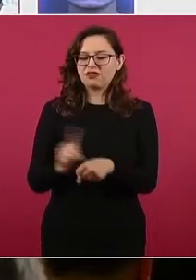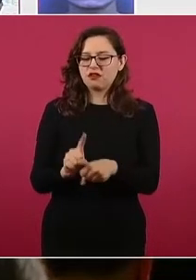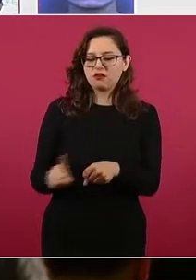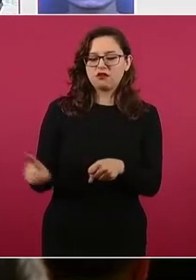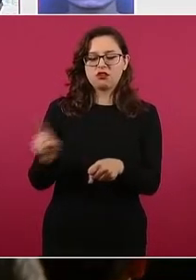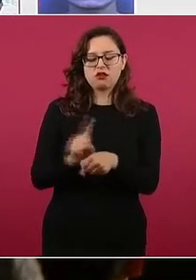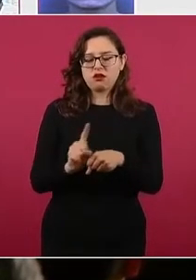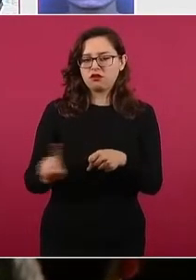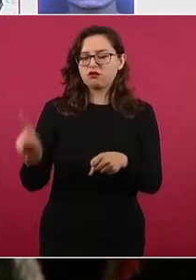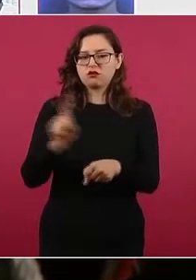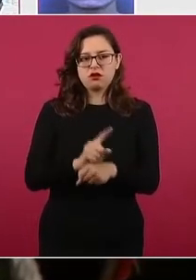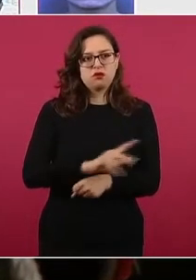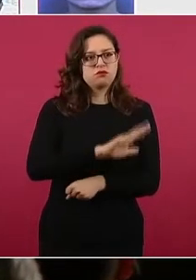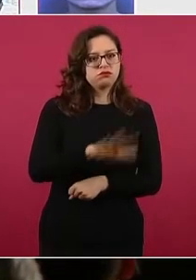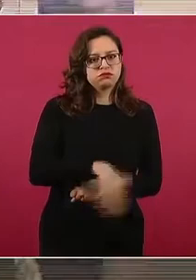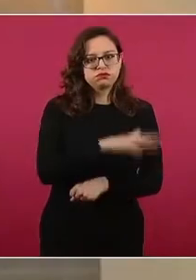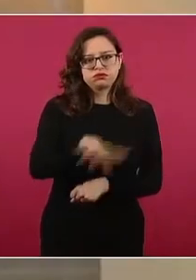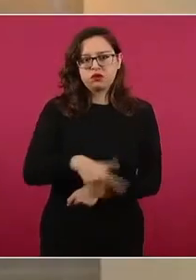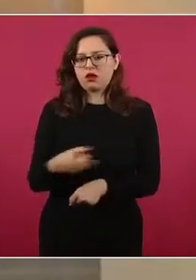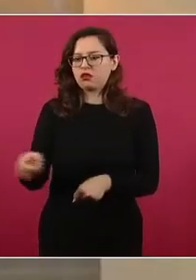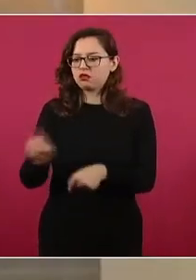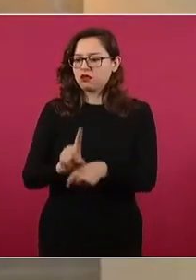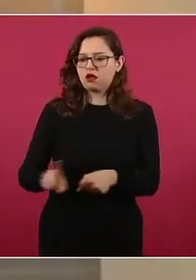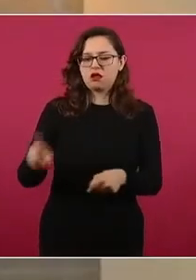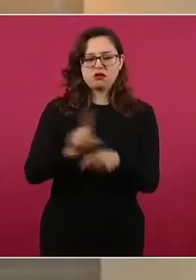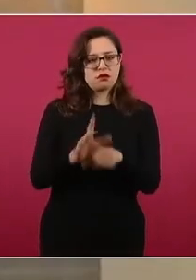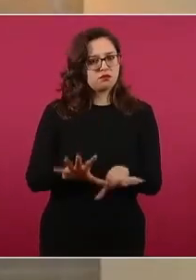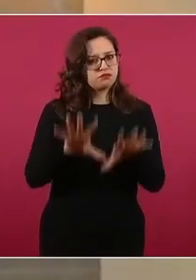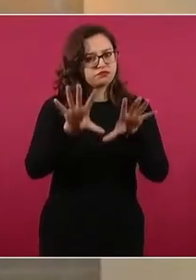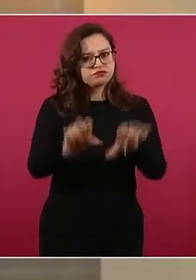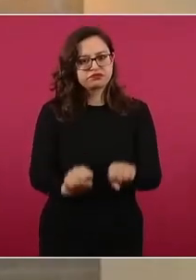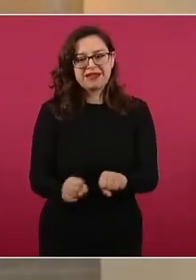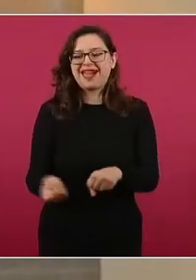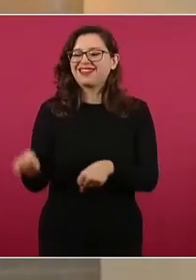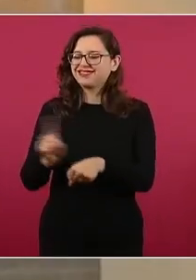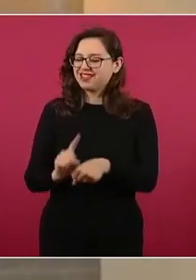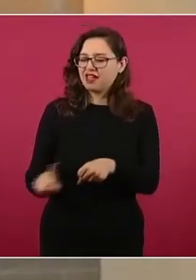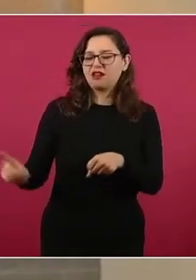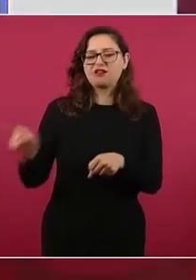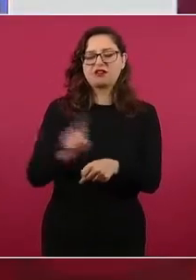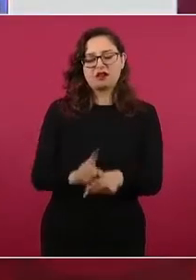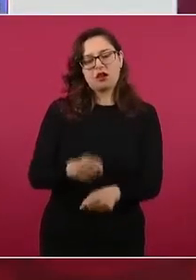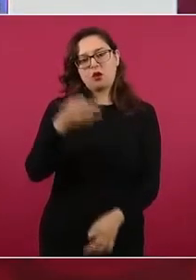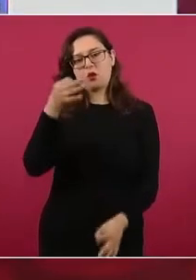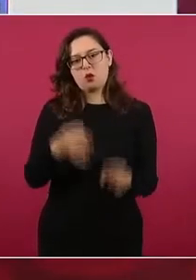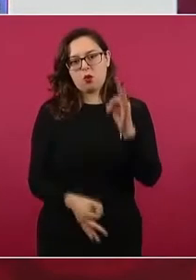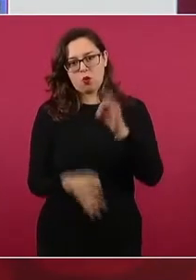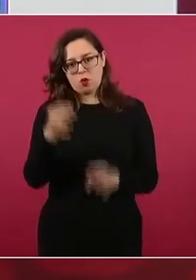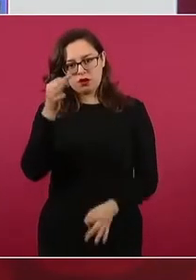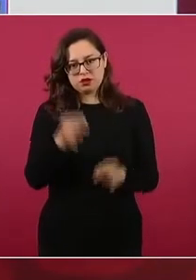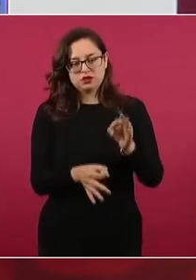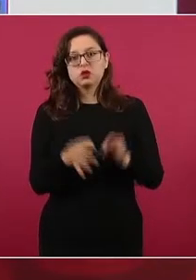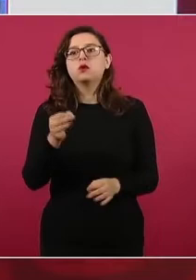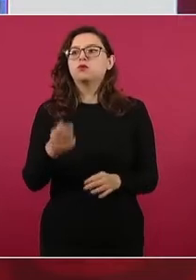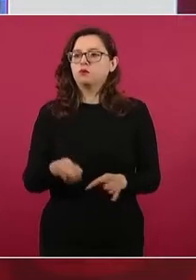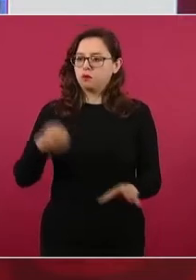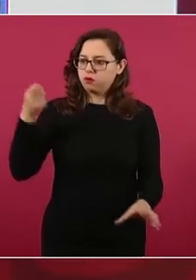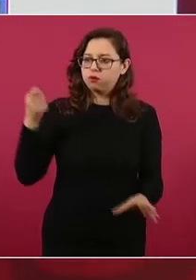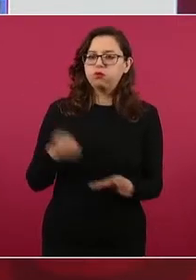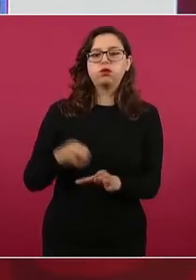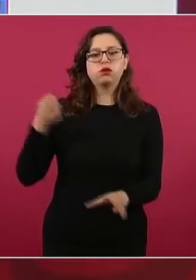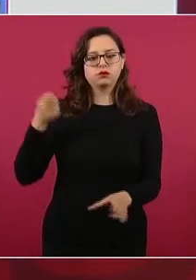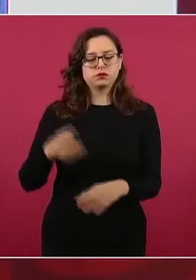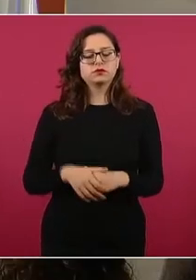detenciones, se están vinculando proceso penal, incluso con mucha frecuencia ya obteniendo sentencias condenatorias.